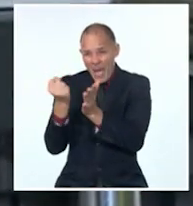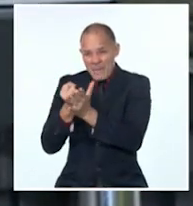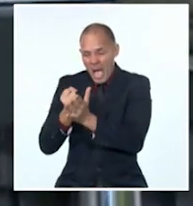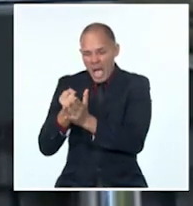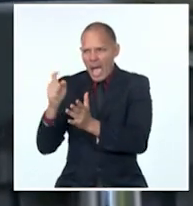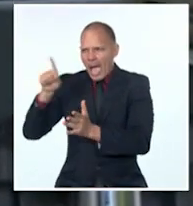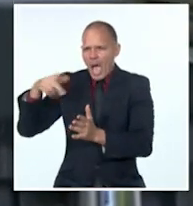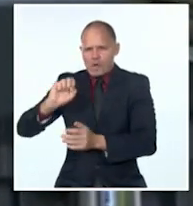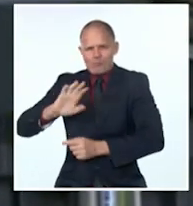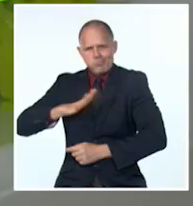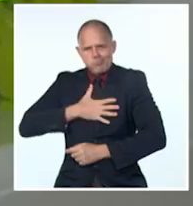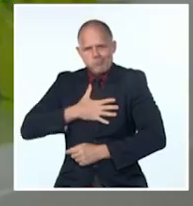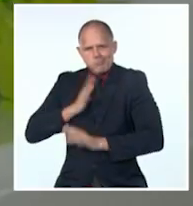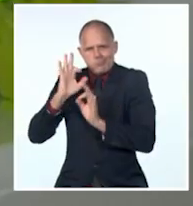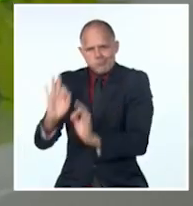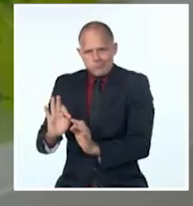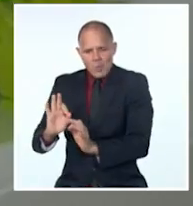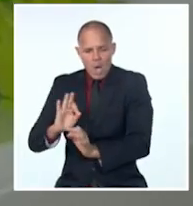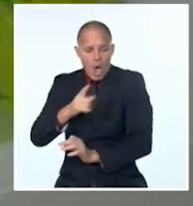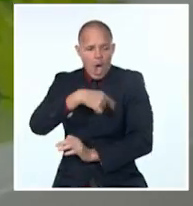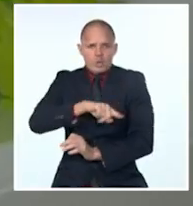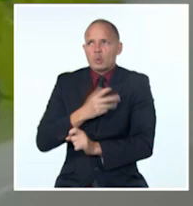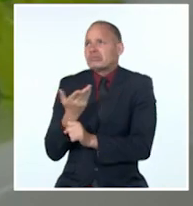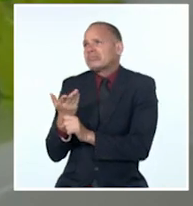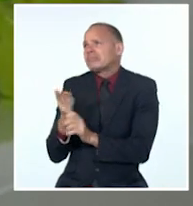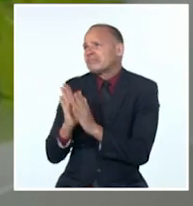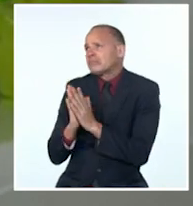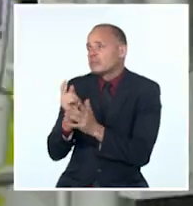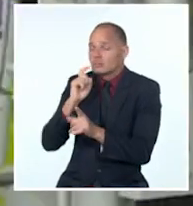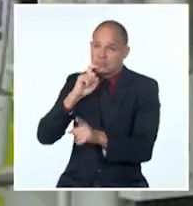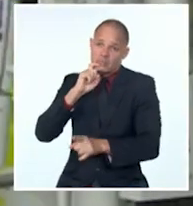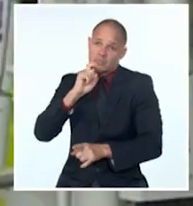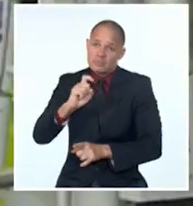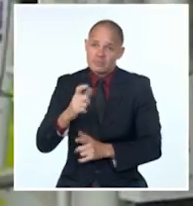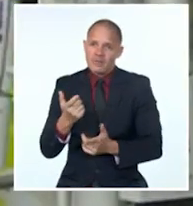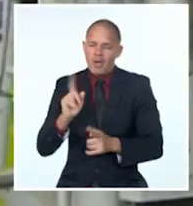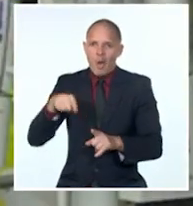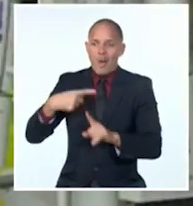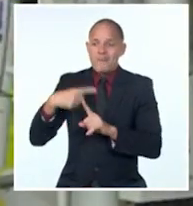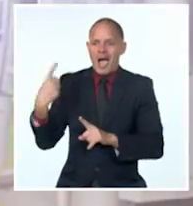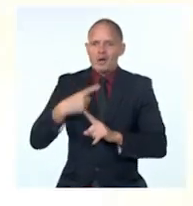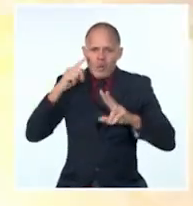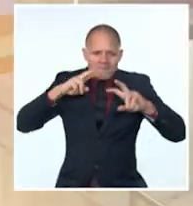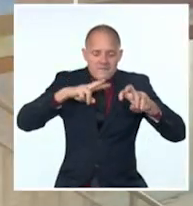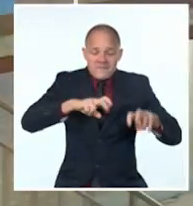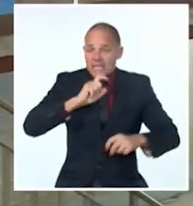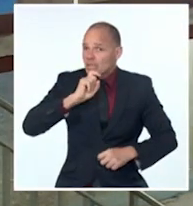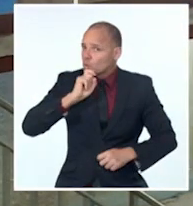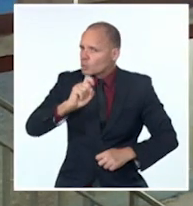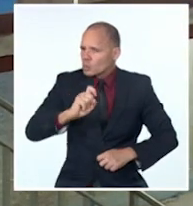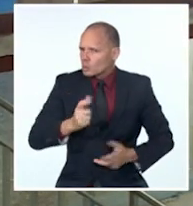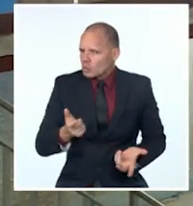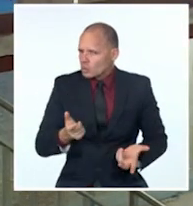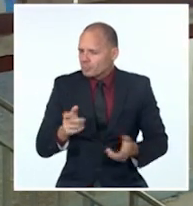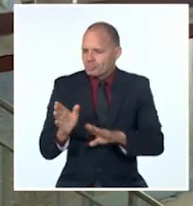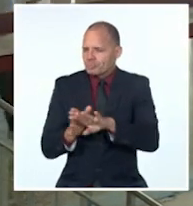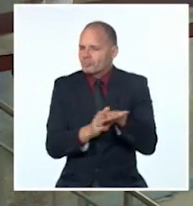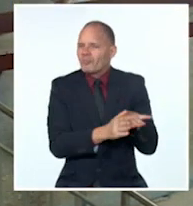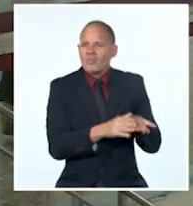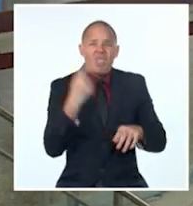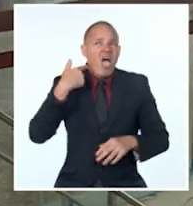cada vez más difícil nuestro acceso al conocimiento y a las tecnologías. En 1971,